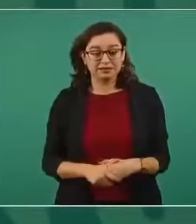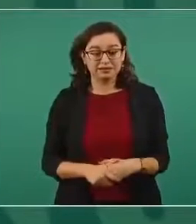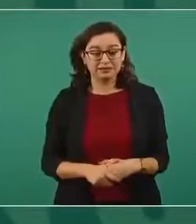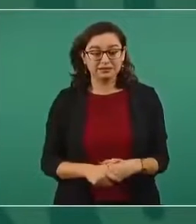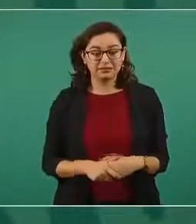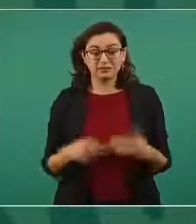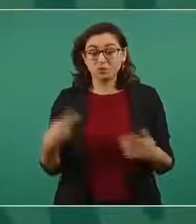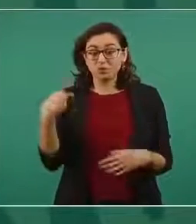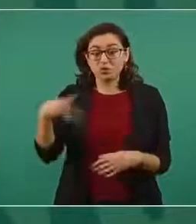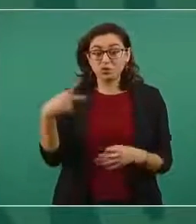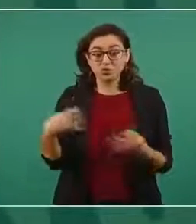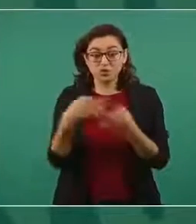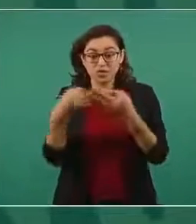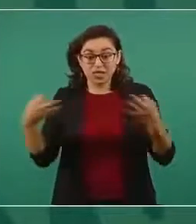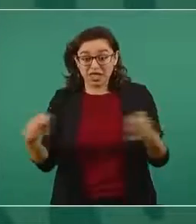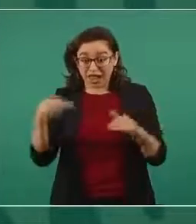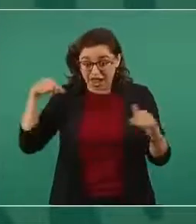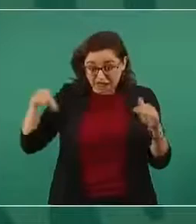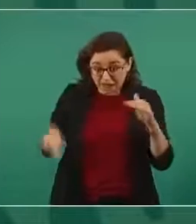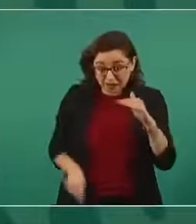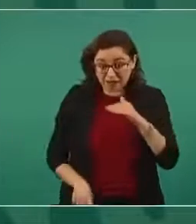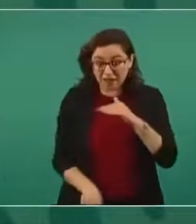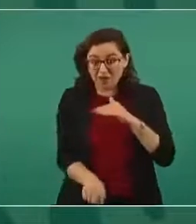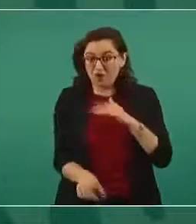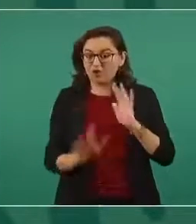que ya lo que está debajo de sus tierras